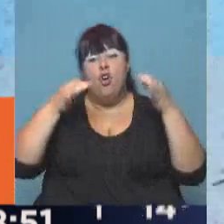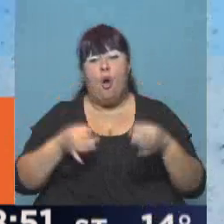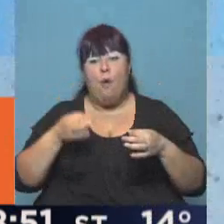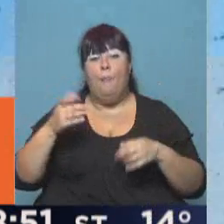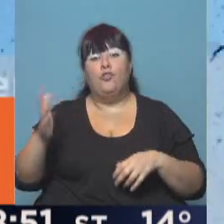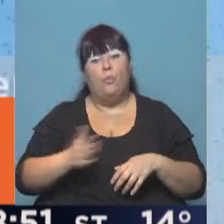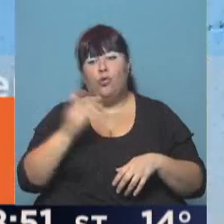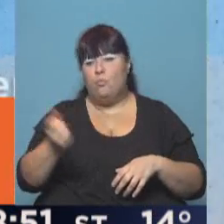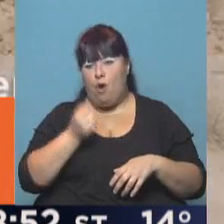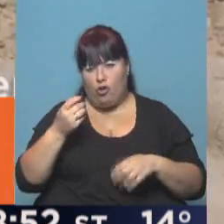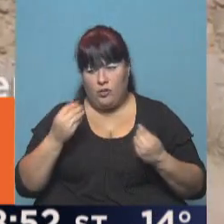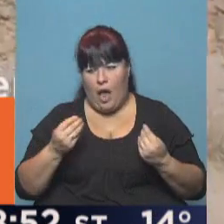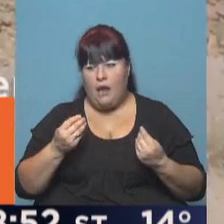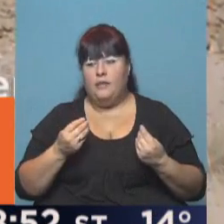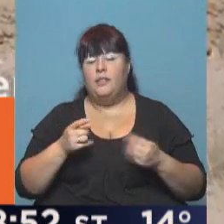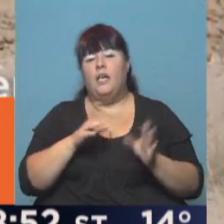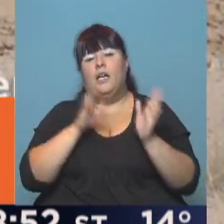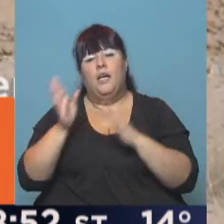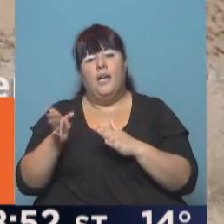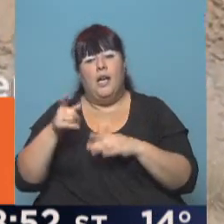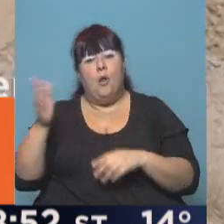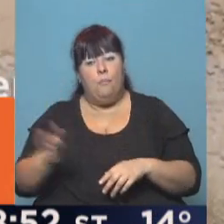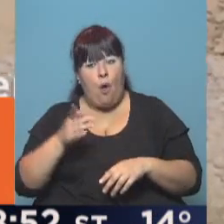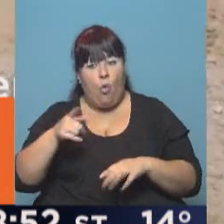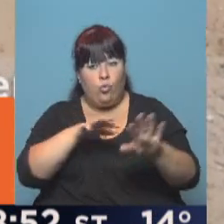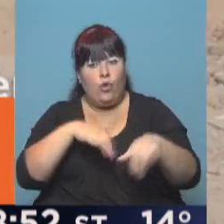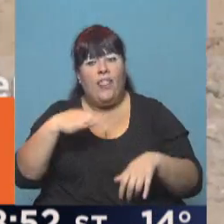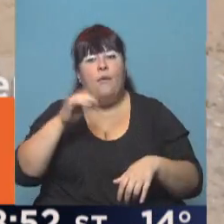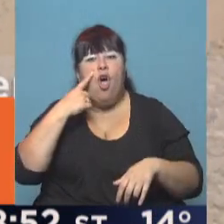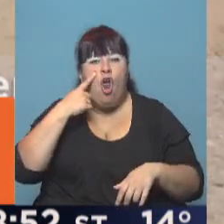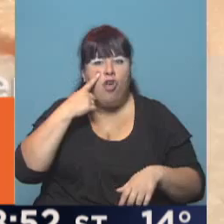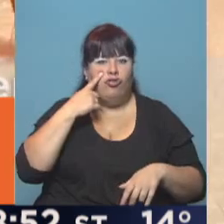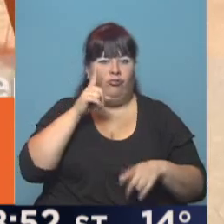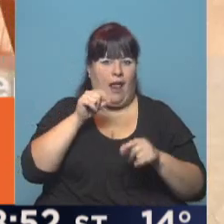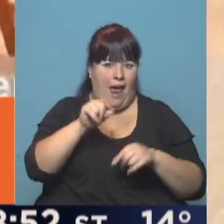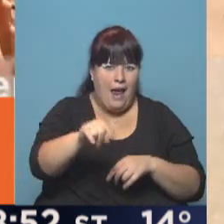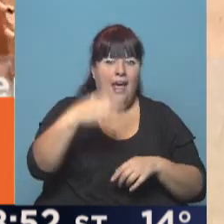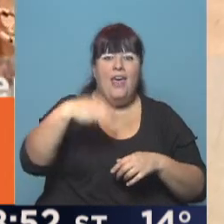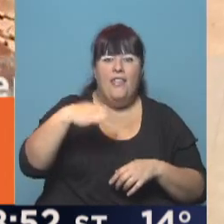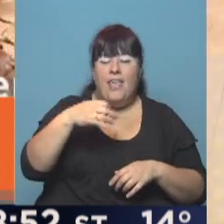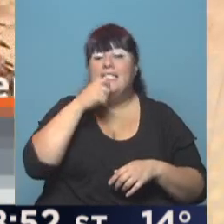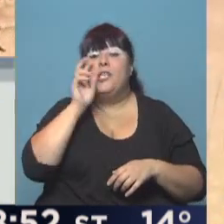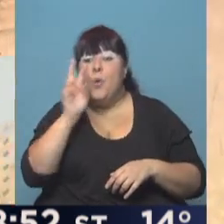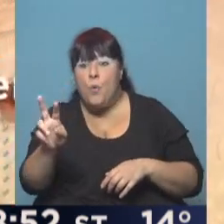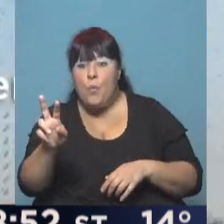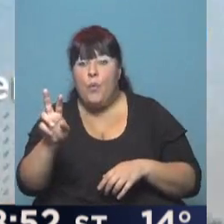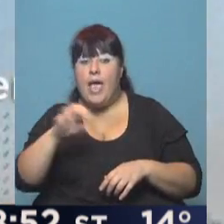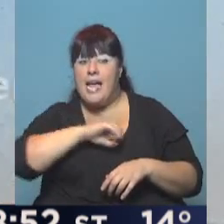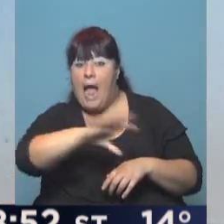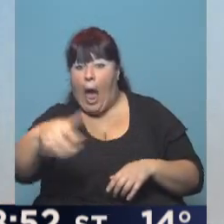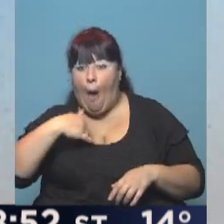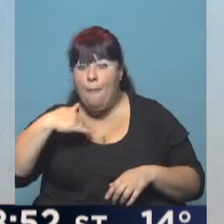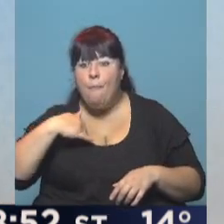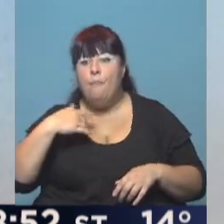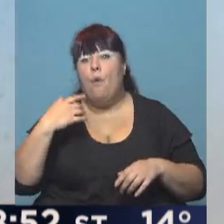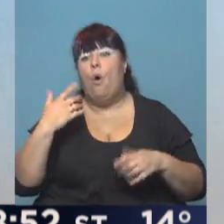productores es clave porque por un lado el productor tiene que conocer la plaga, tiene que, si la ve en sus predios,